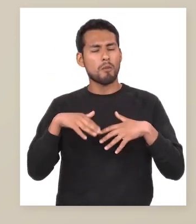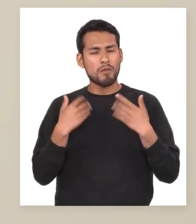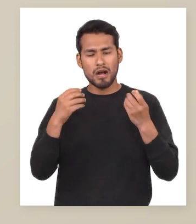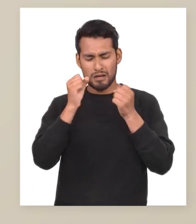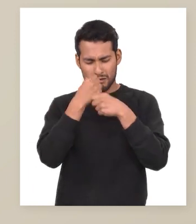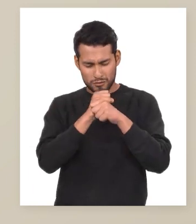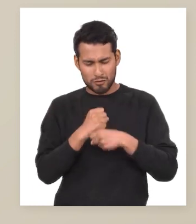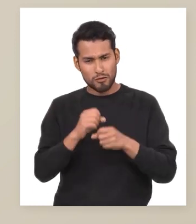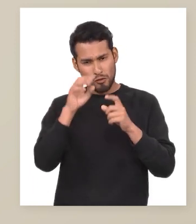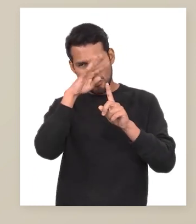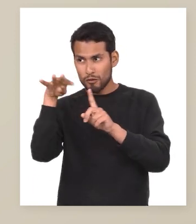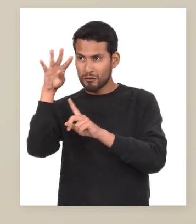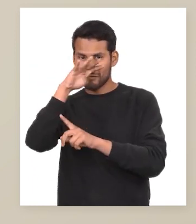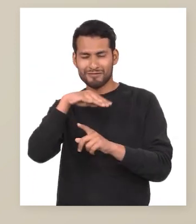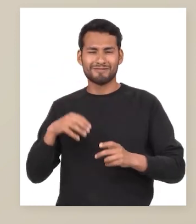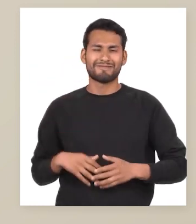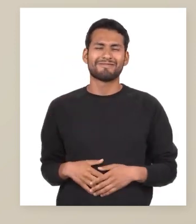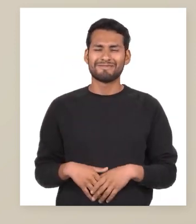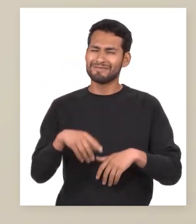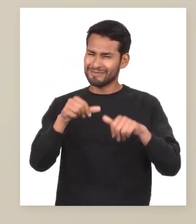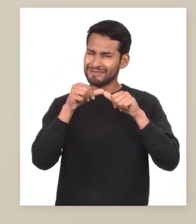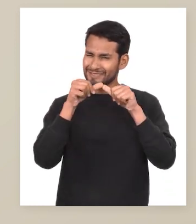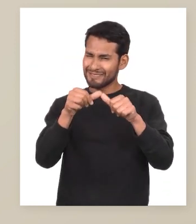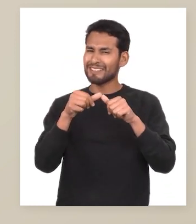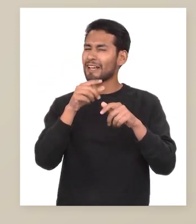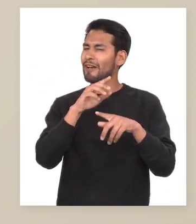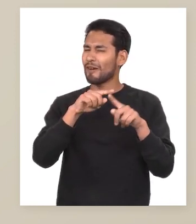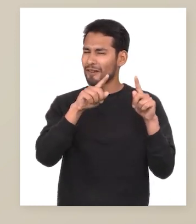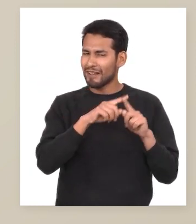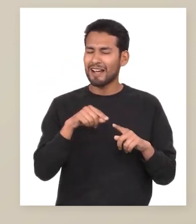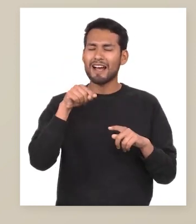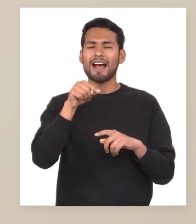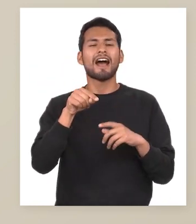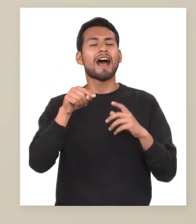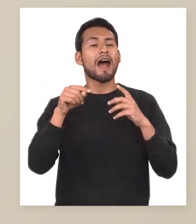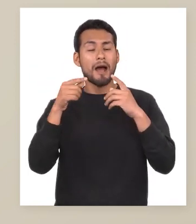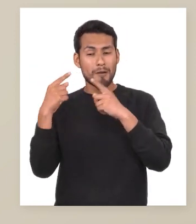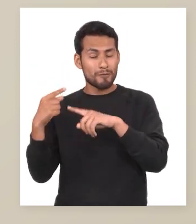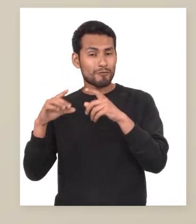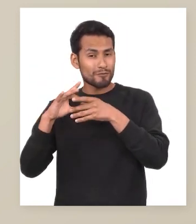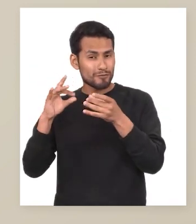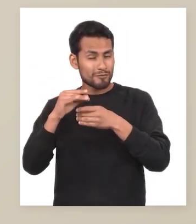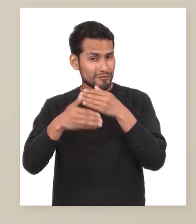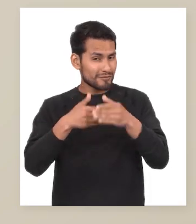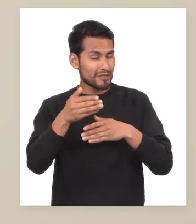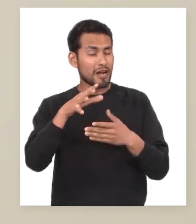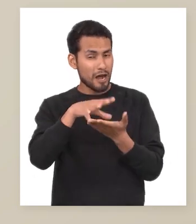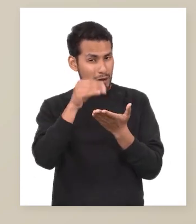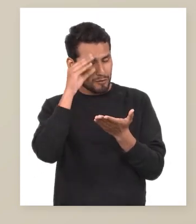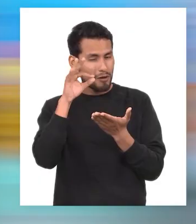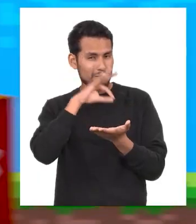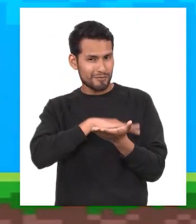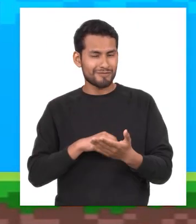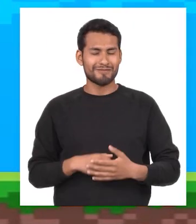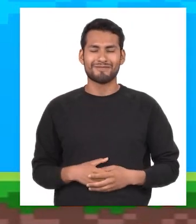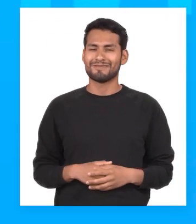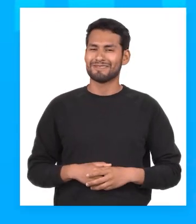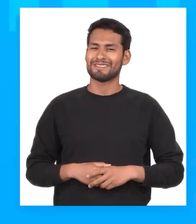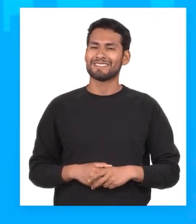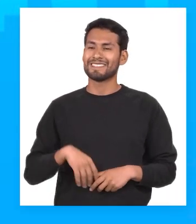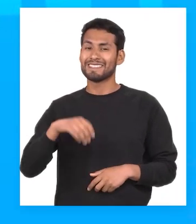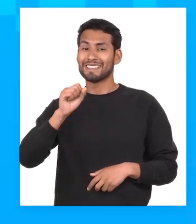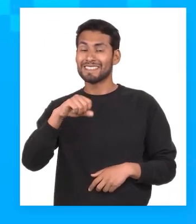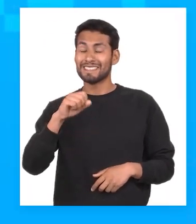redactar una descripción Sigan anotando todo lo relevante de cada repaso Les servirá mucho Muchas